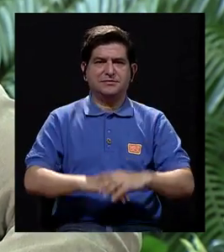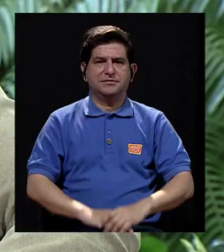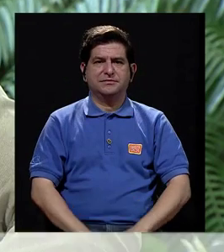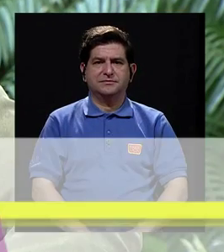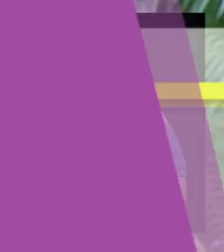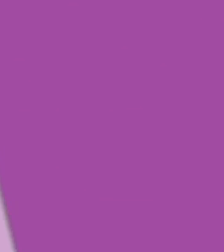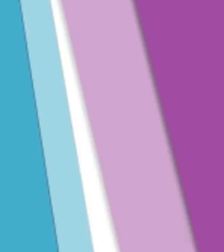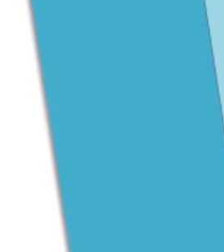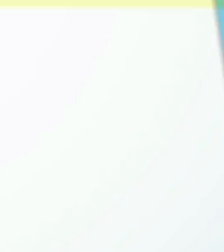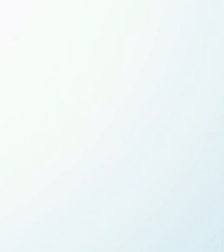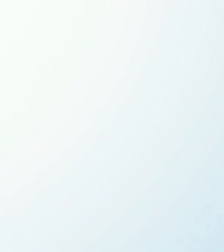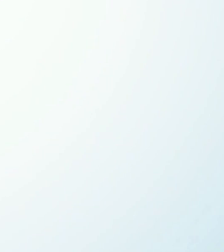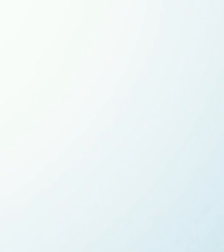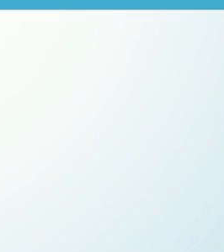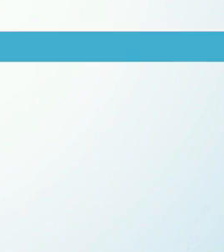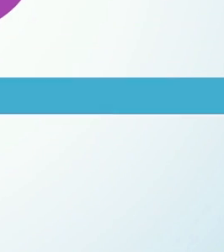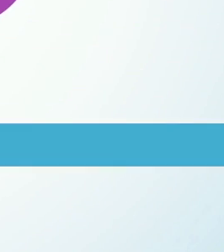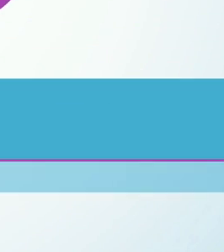volvemos.